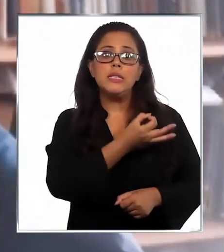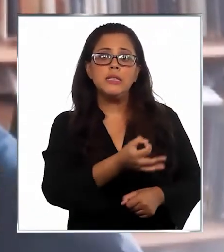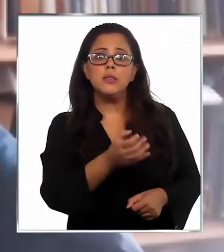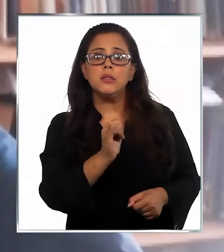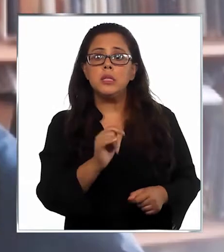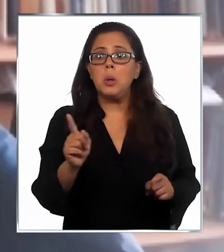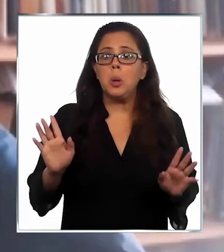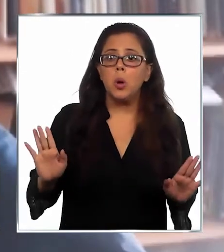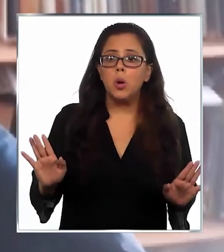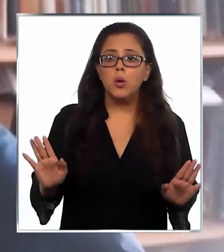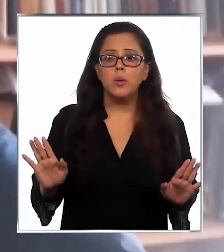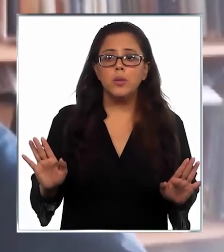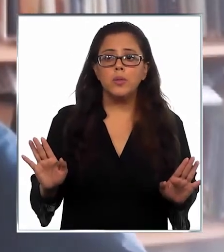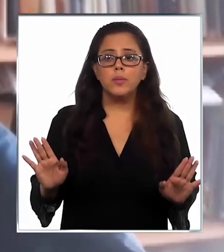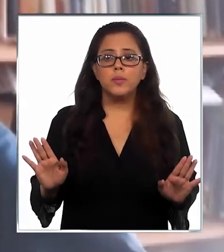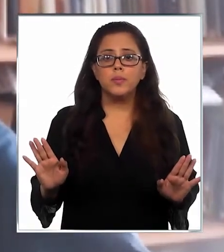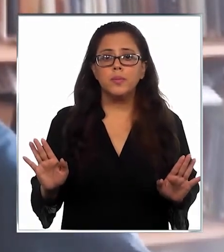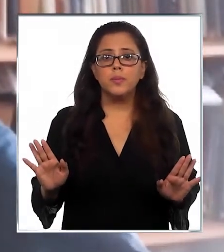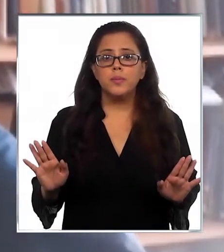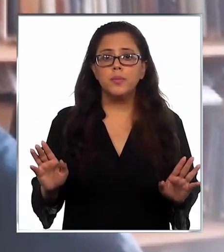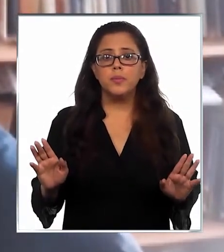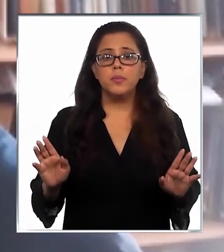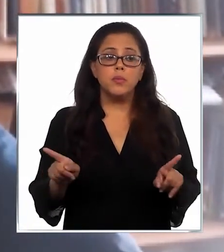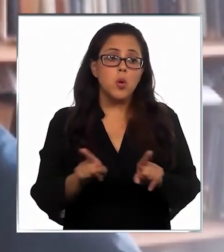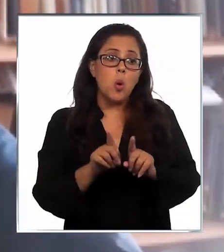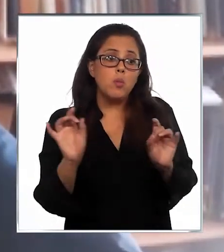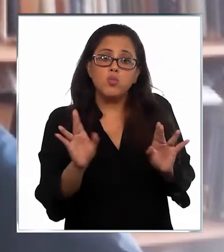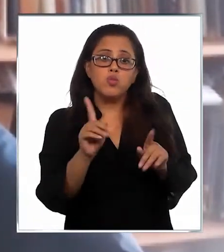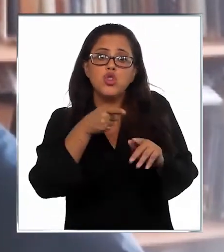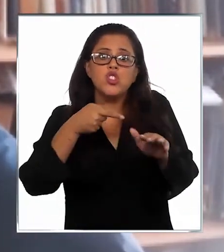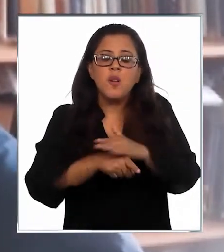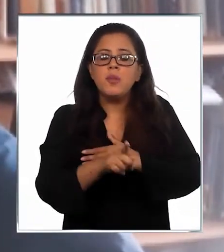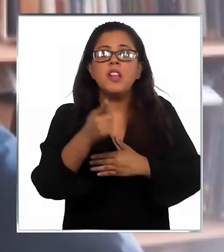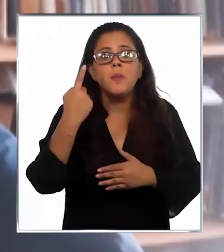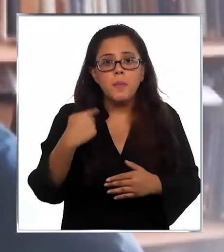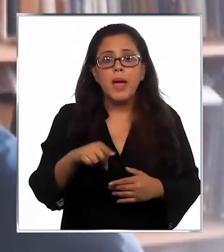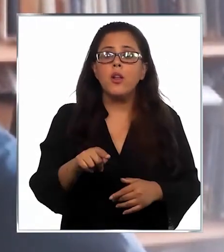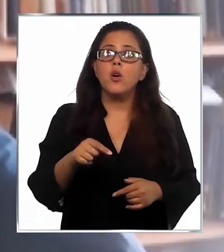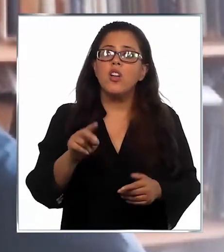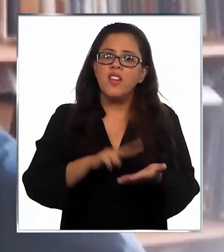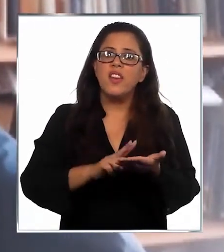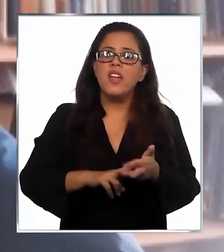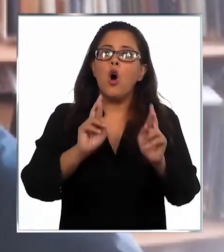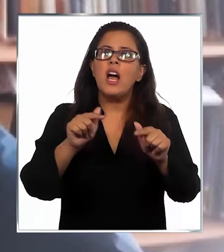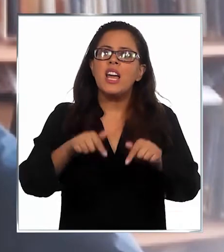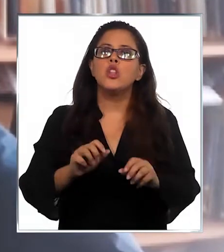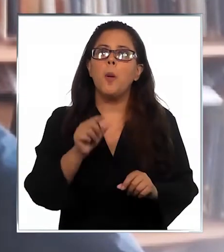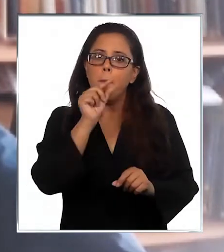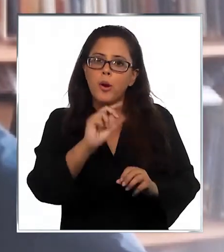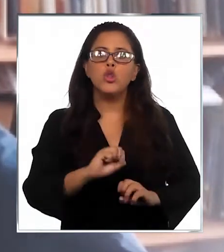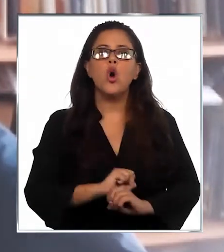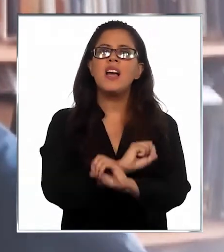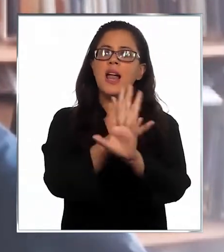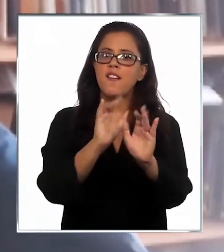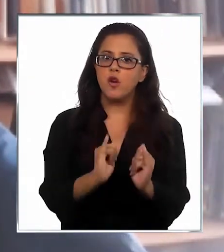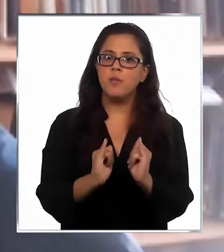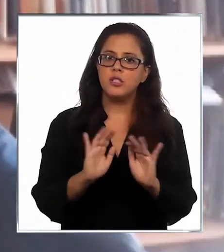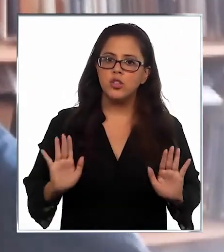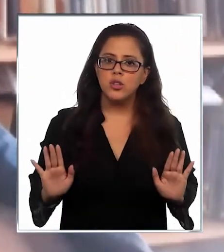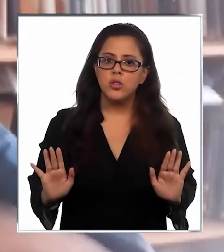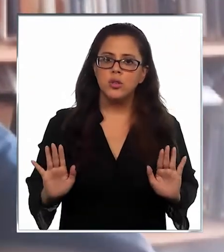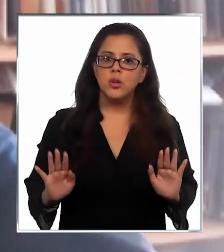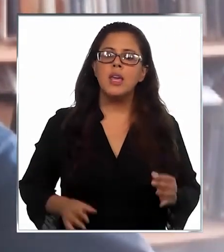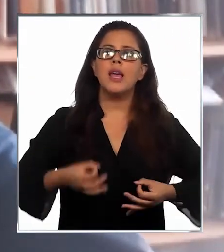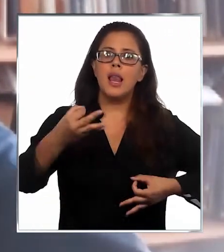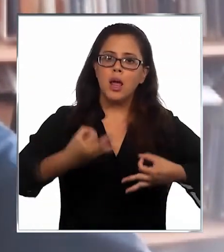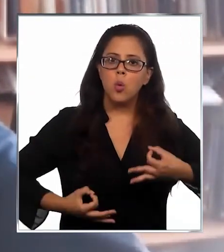voy a entrar en ese juego, pero solamente voy a decir que espero que esto se aclare como corresponde, que la justicia